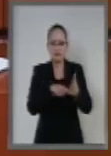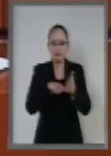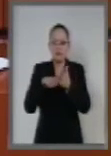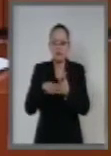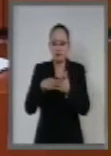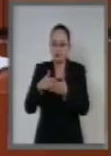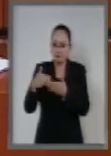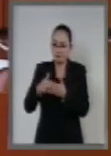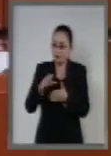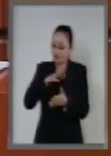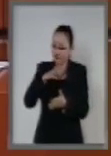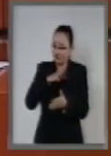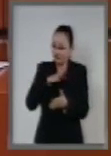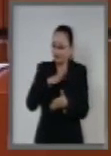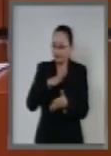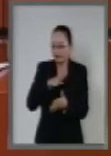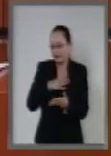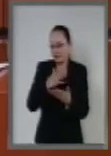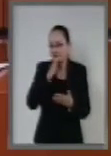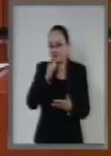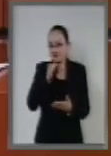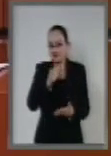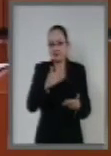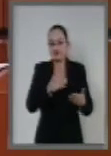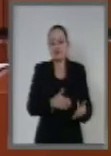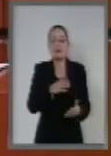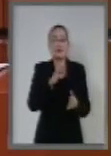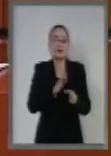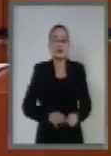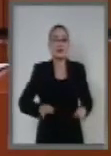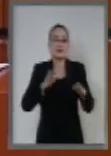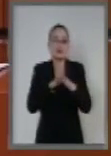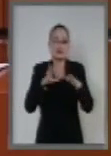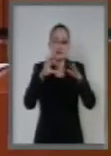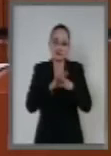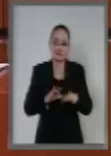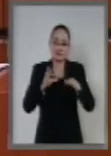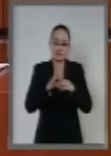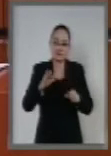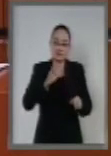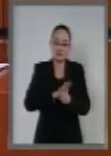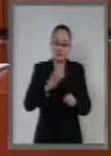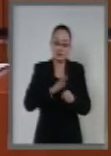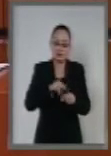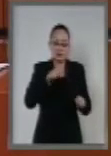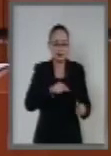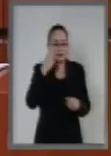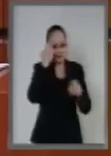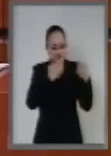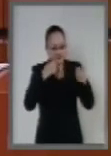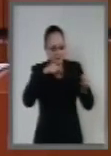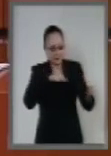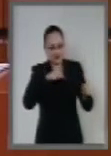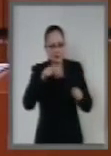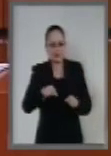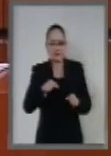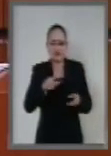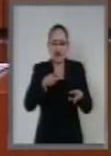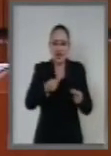actualmente no se dispone. Solo basta señalar que la cobertura de la revisión de la cuenta pública 2014